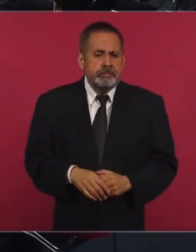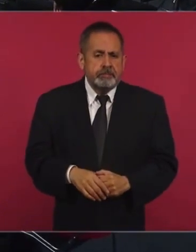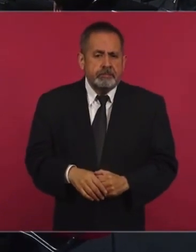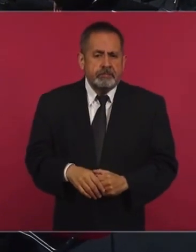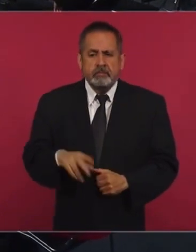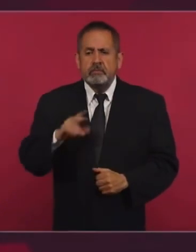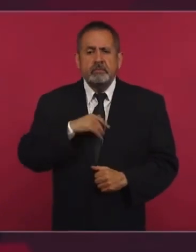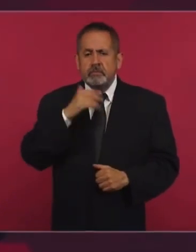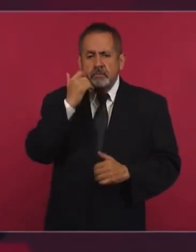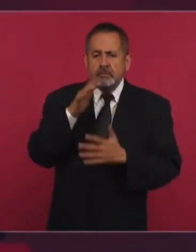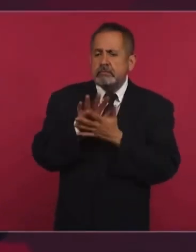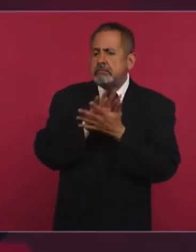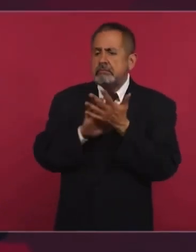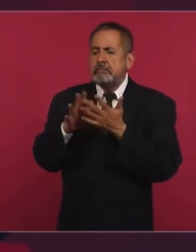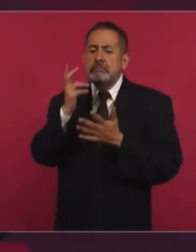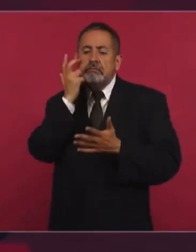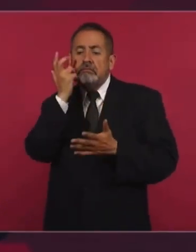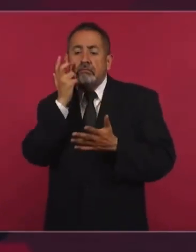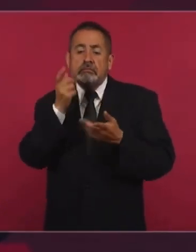manipulación.